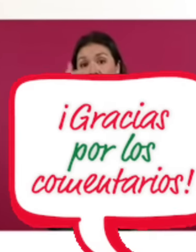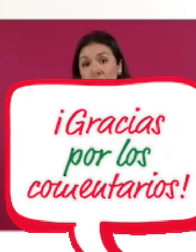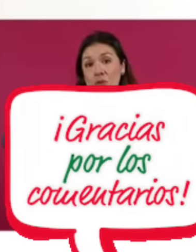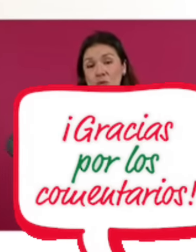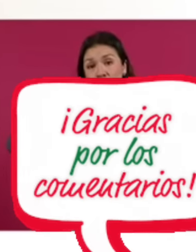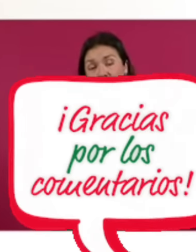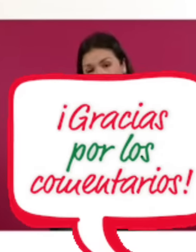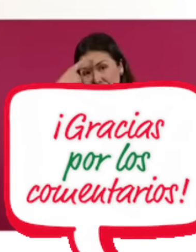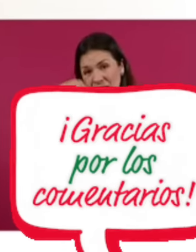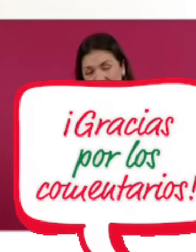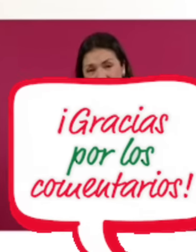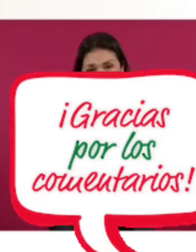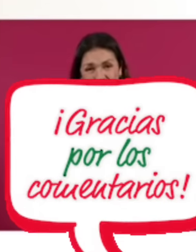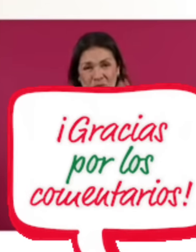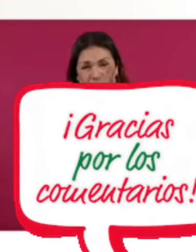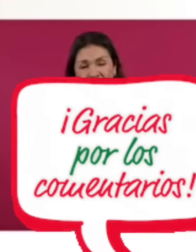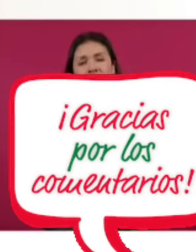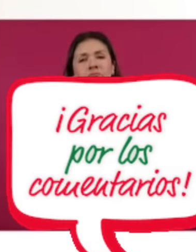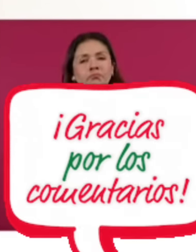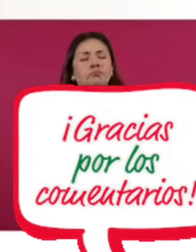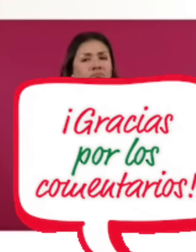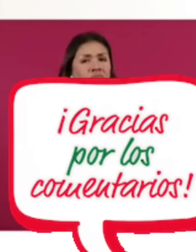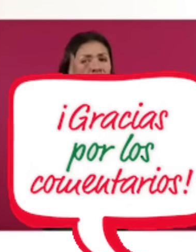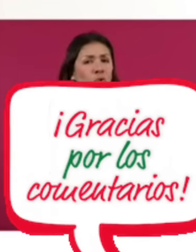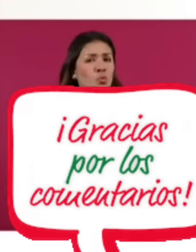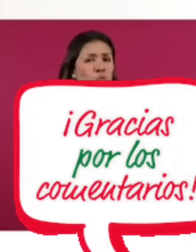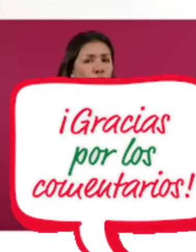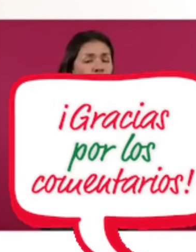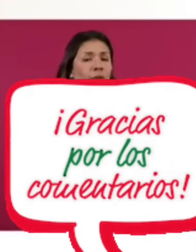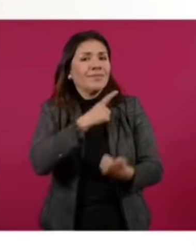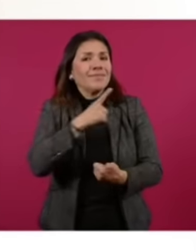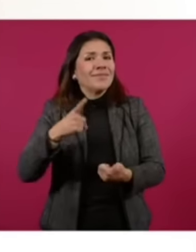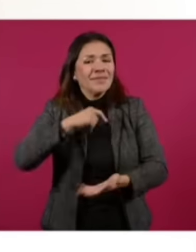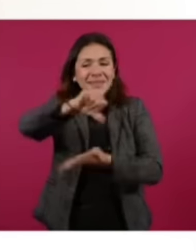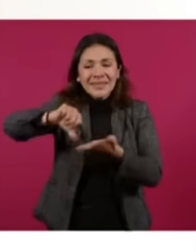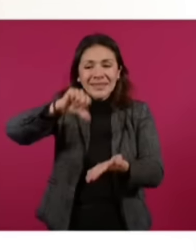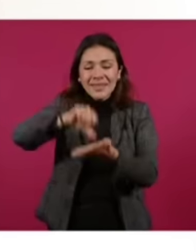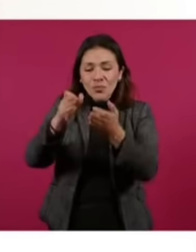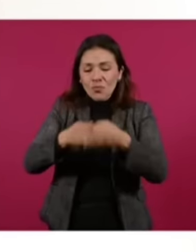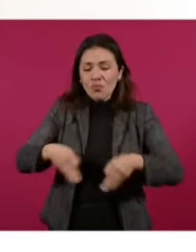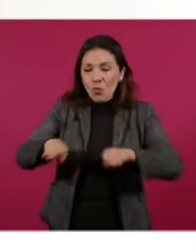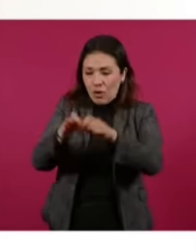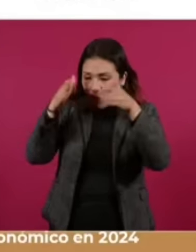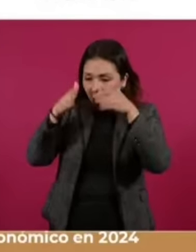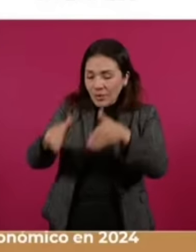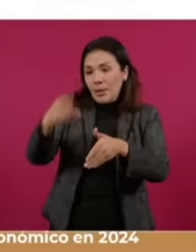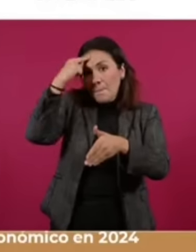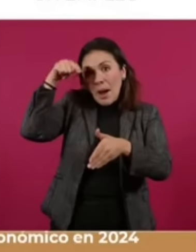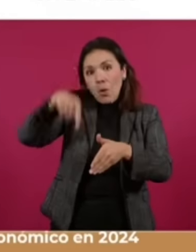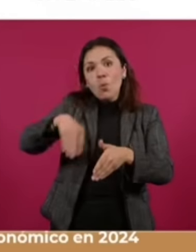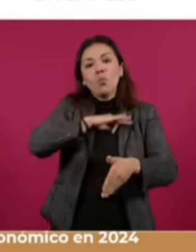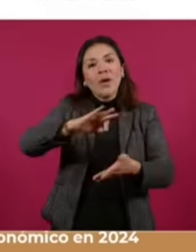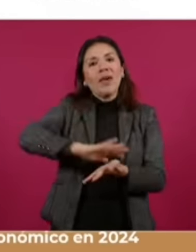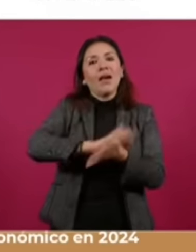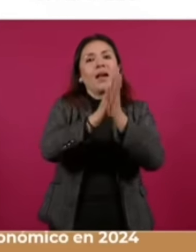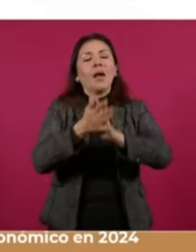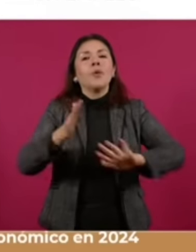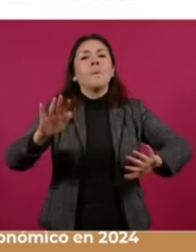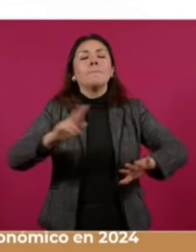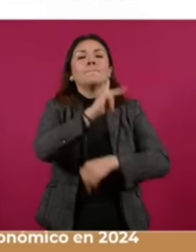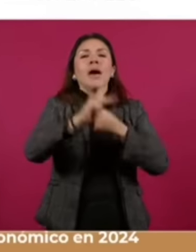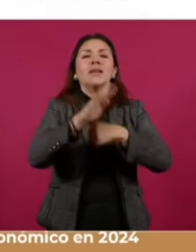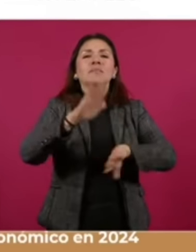transformación, se tuvo claro que la juventud debía estar en el centro de las decisiones que permitieran construir un país justo y